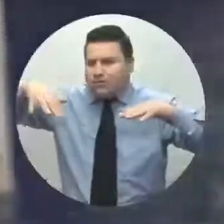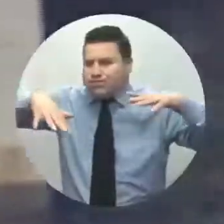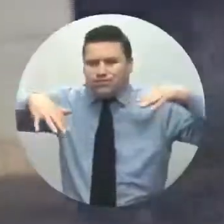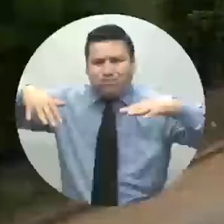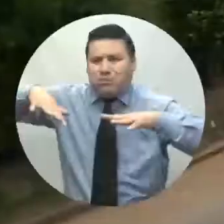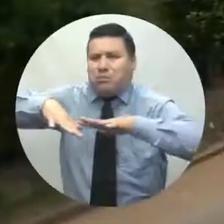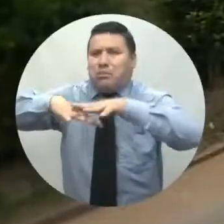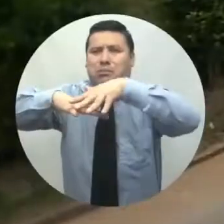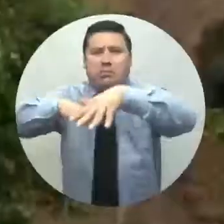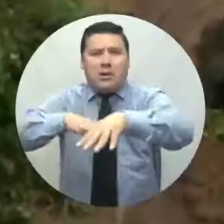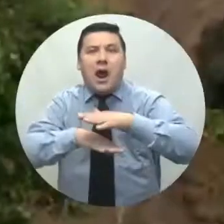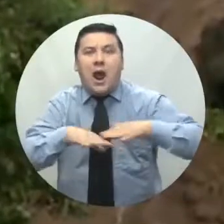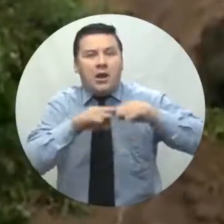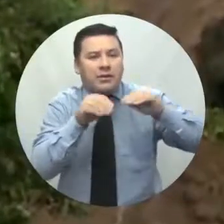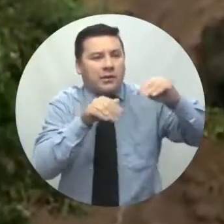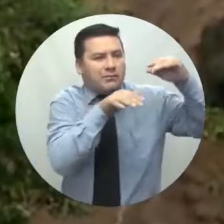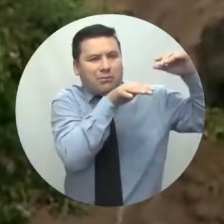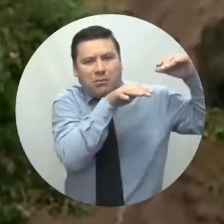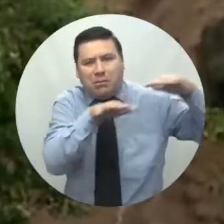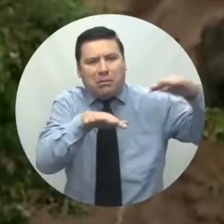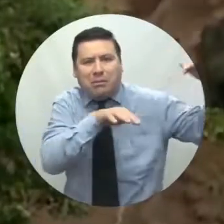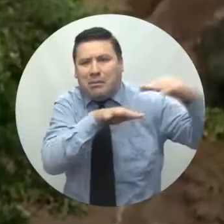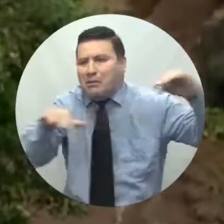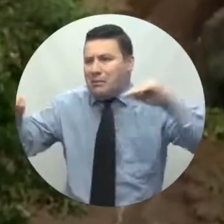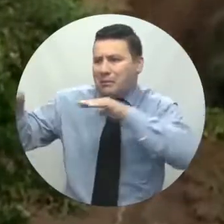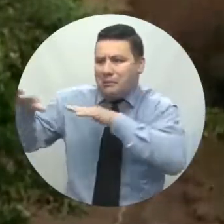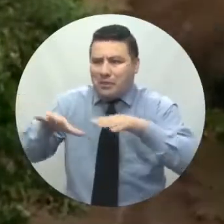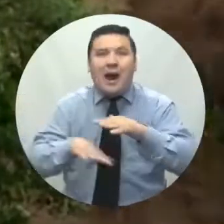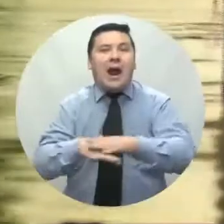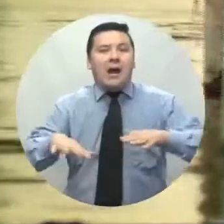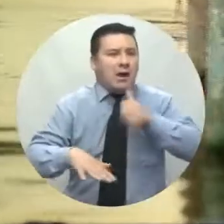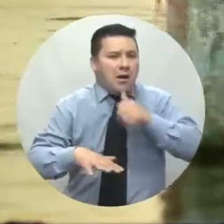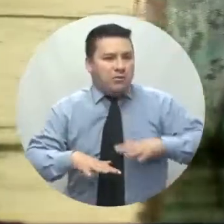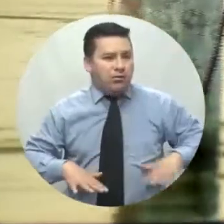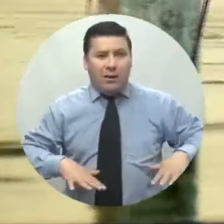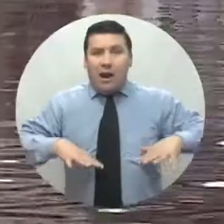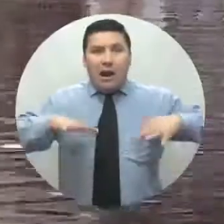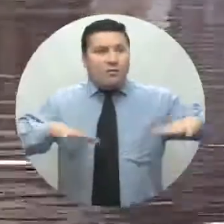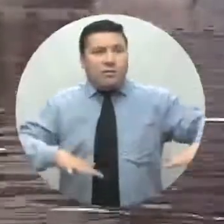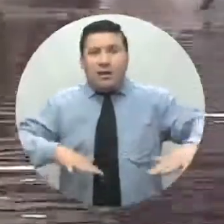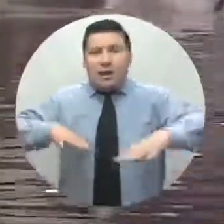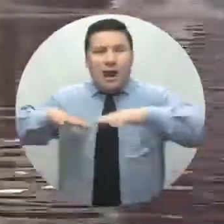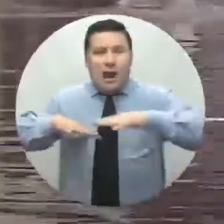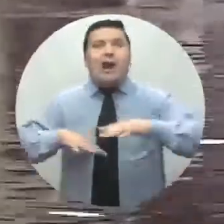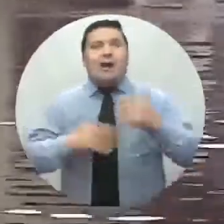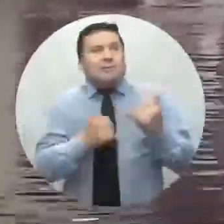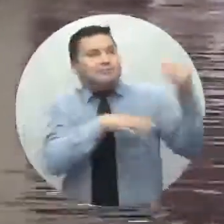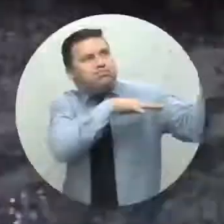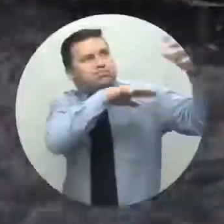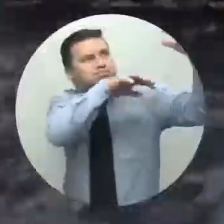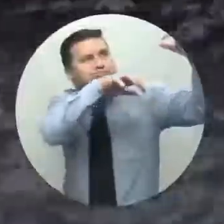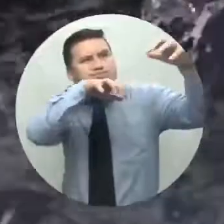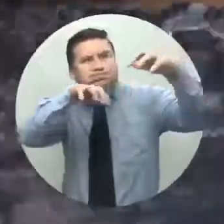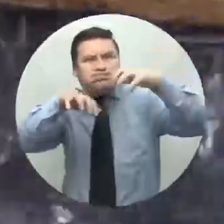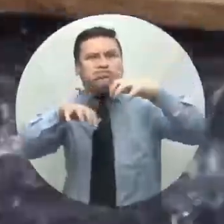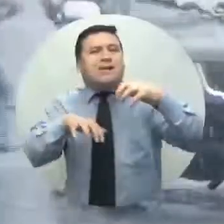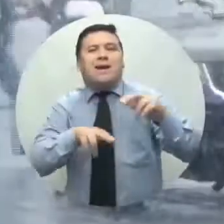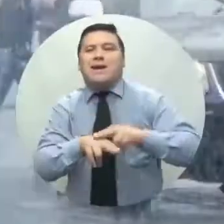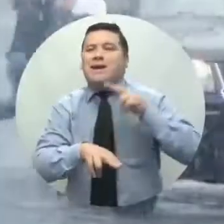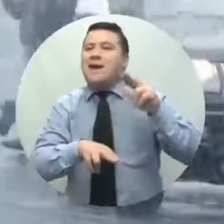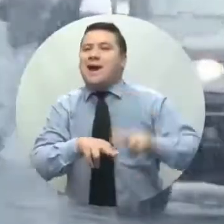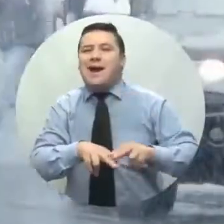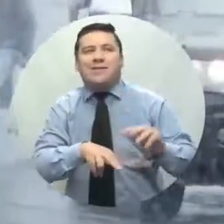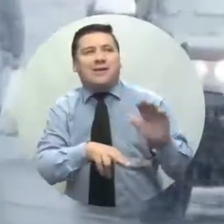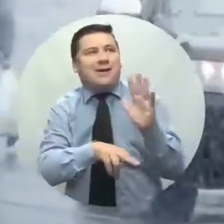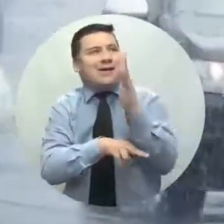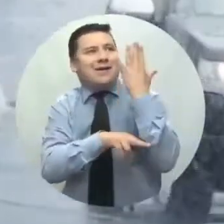desbordan, aparecen los deslizamientos y ocurren las inundaciones. La temporada de lluvias